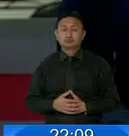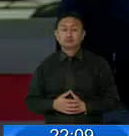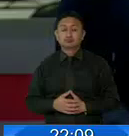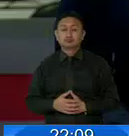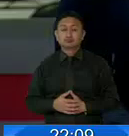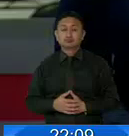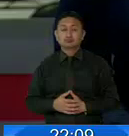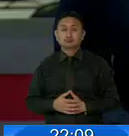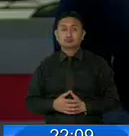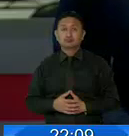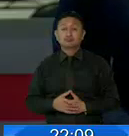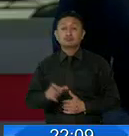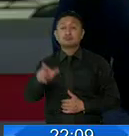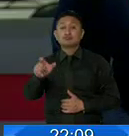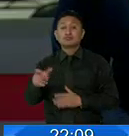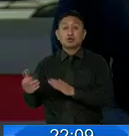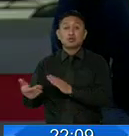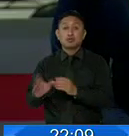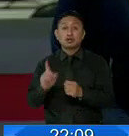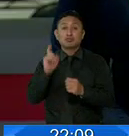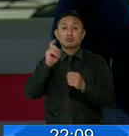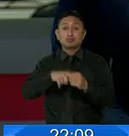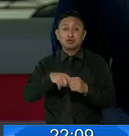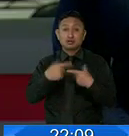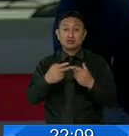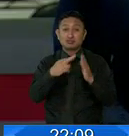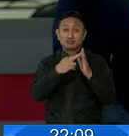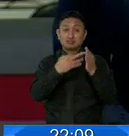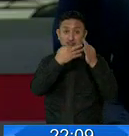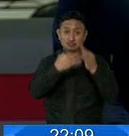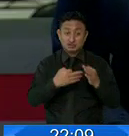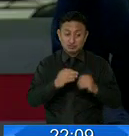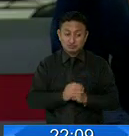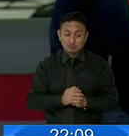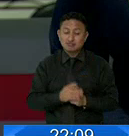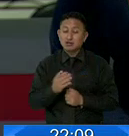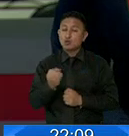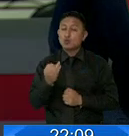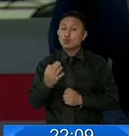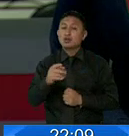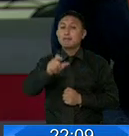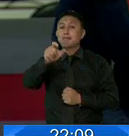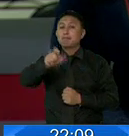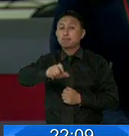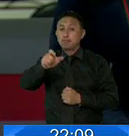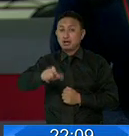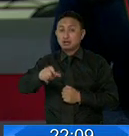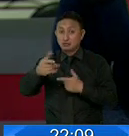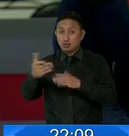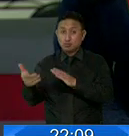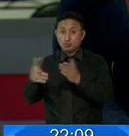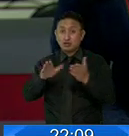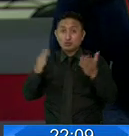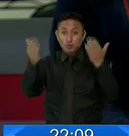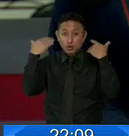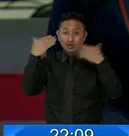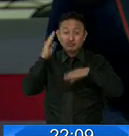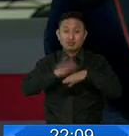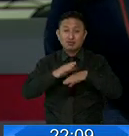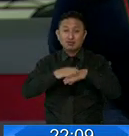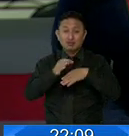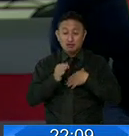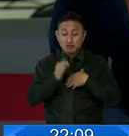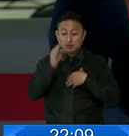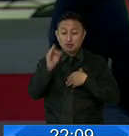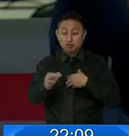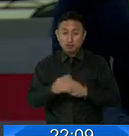La inscripción de defunciones en el registro civil permitirá precisar cuántas personas han fallecido en Guayaquil por COVID-19.